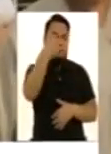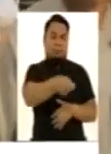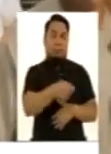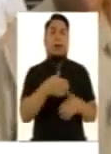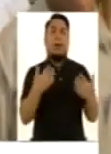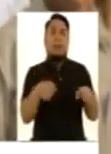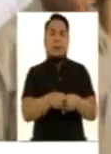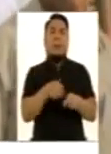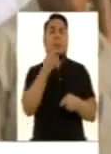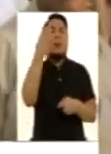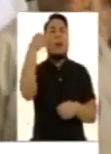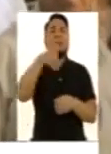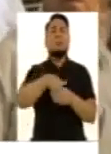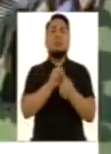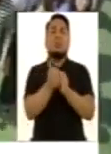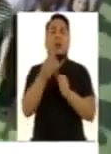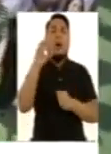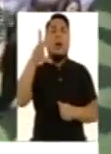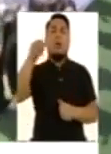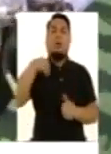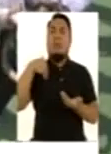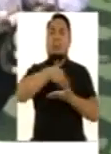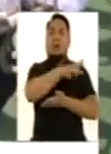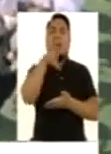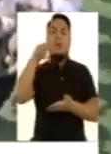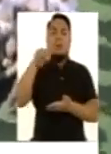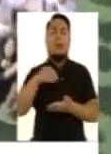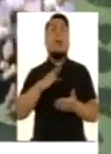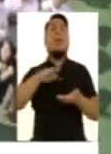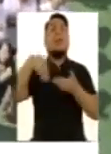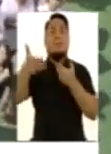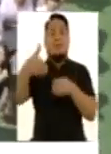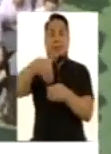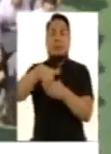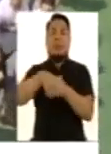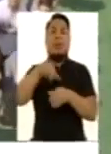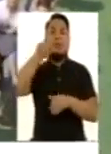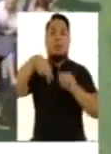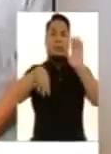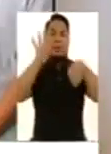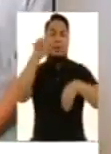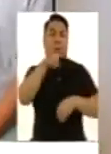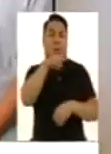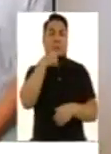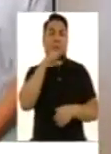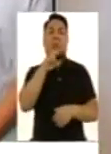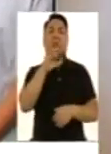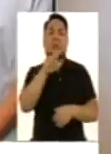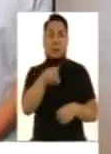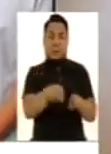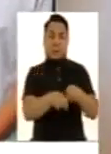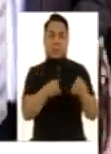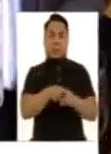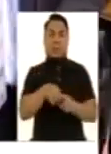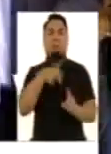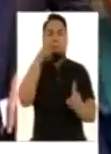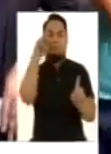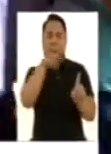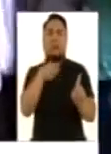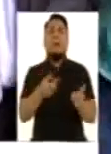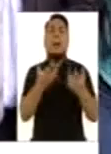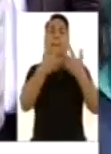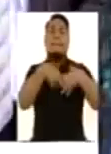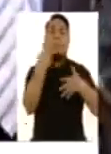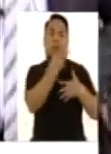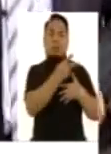para el no a la revocatoria y su campaña de reelección del 2014. Villarán de la Puente también es cuestionada por los proyectos Línea